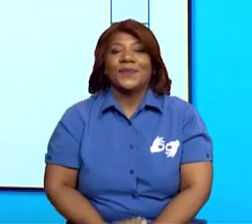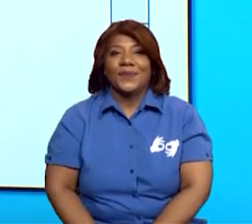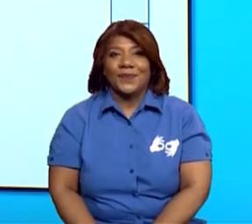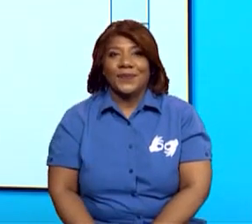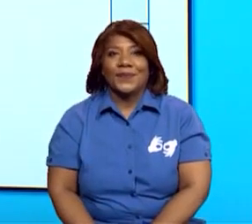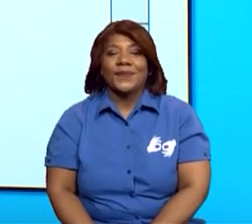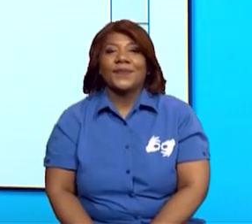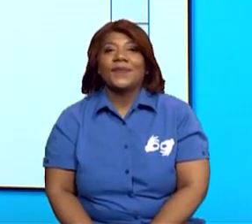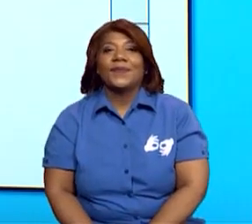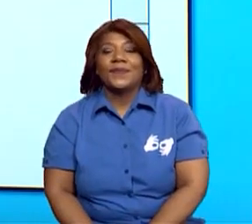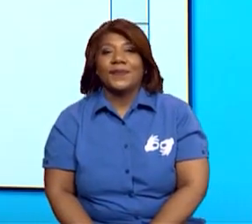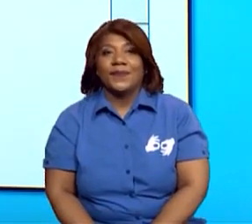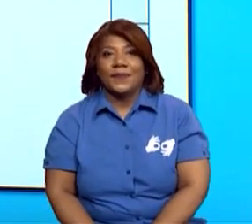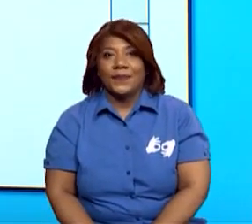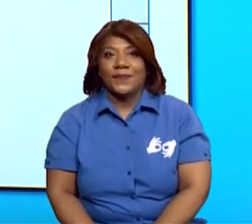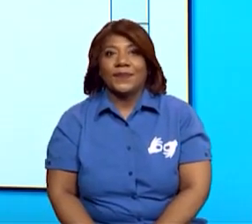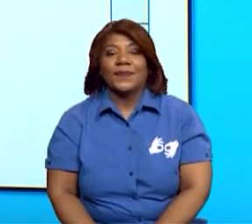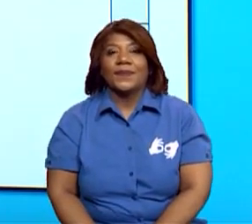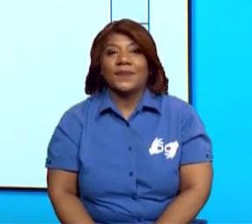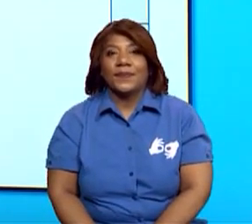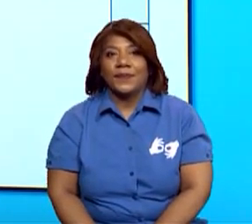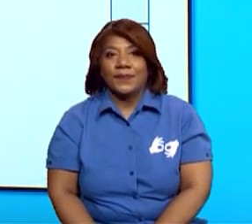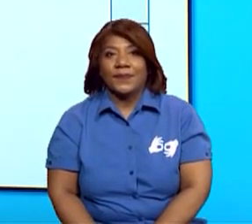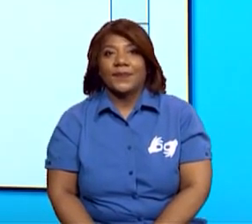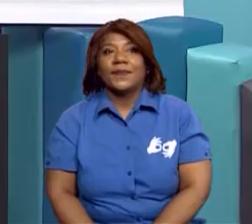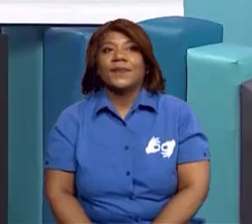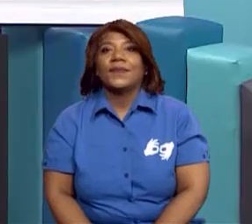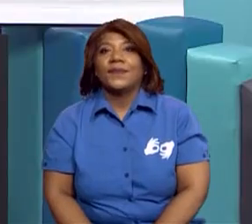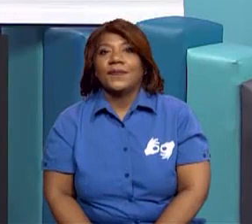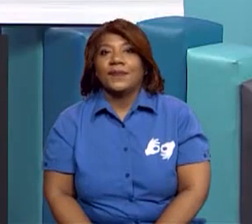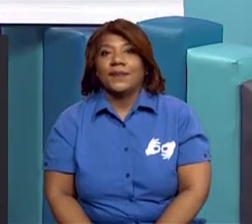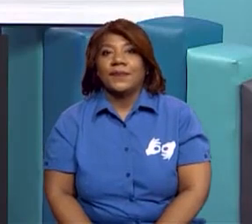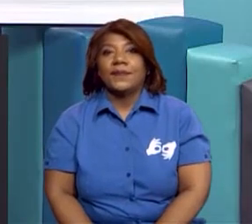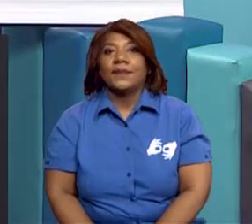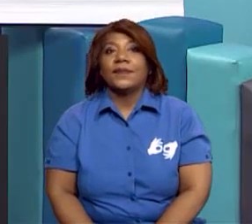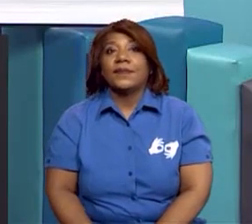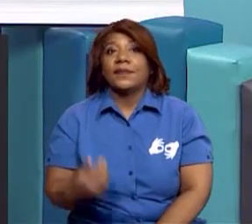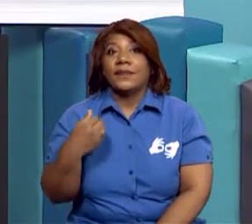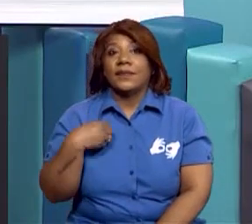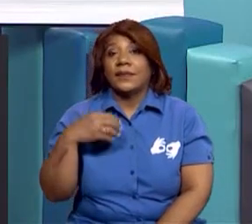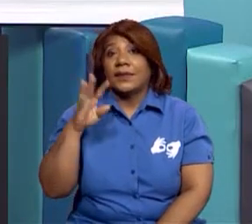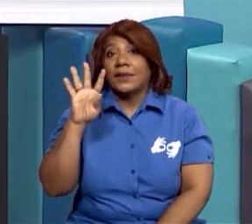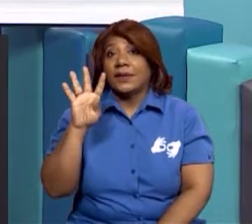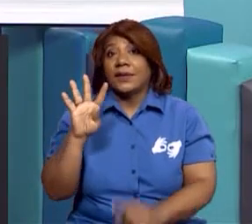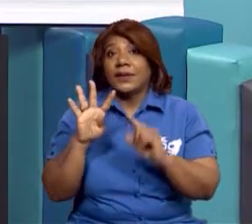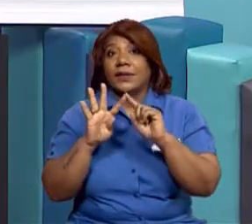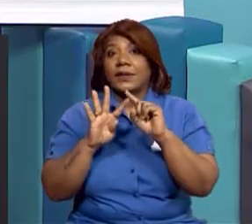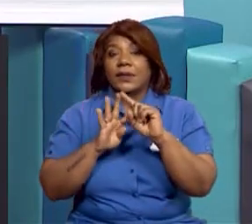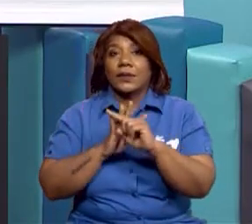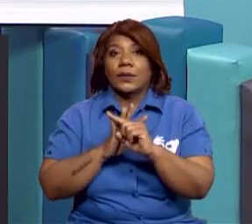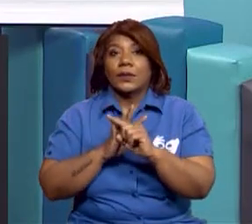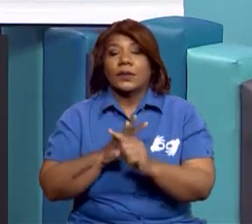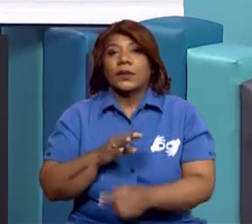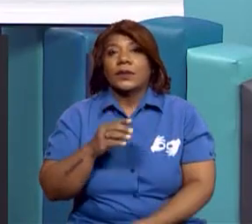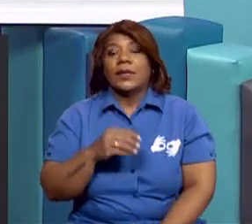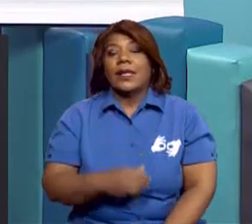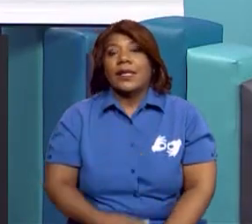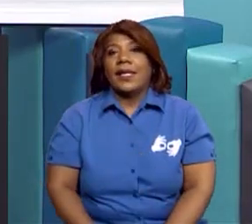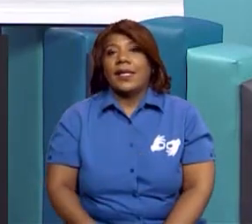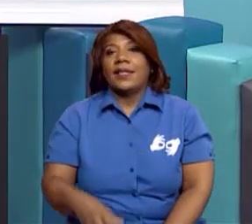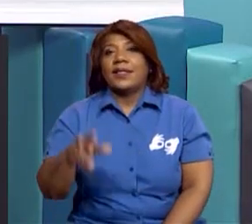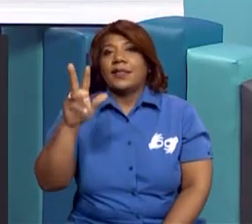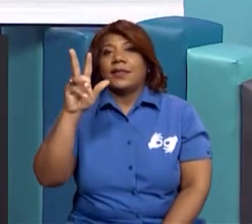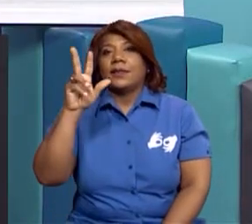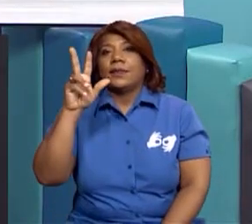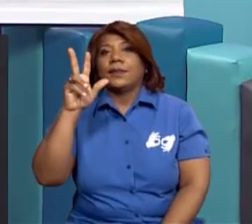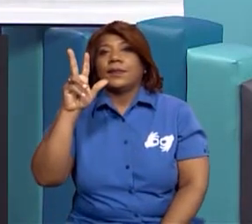Entonces hay que buscar una de estas que tenga cuatro casillas solamente. Vamos